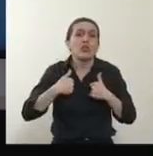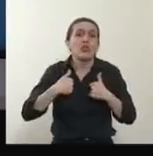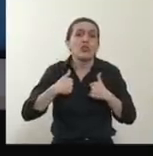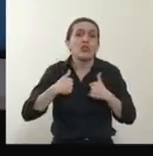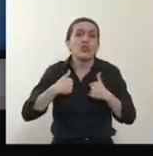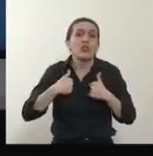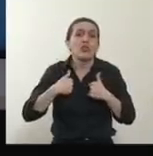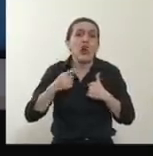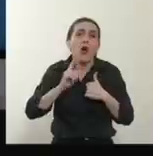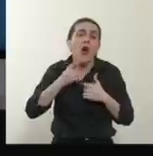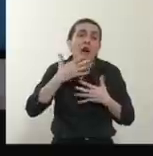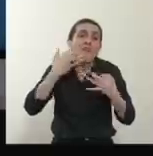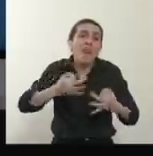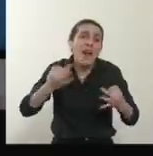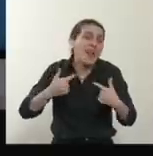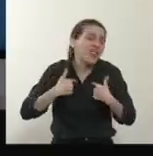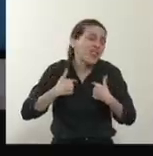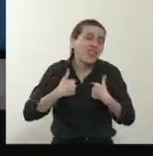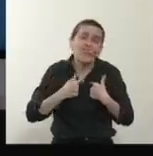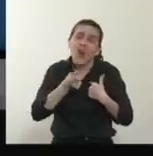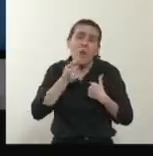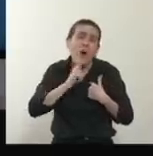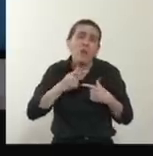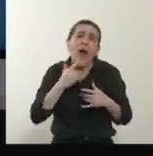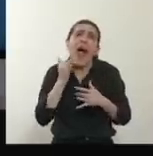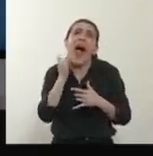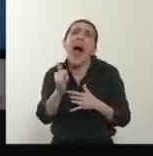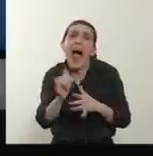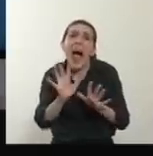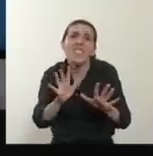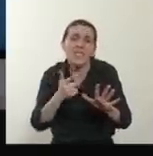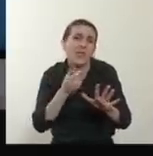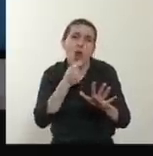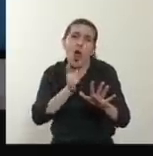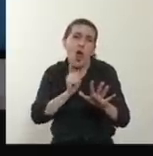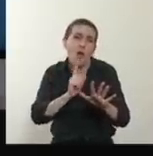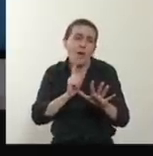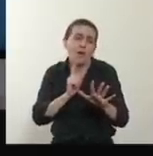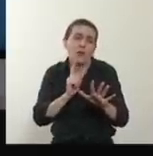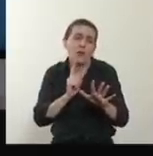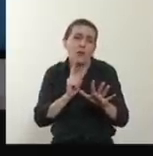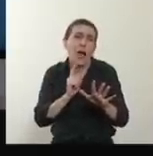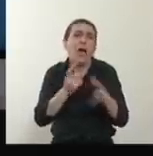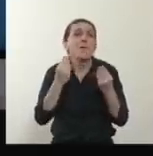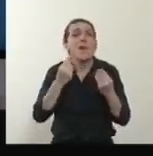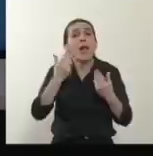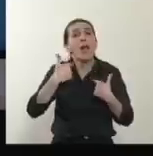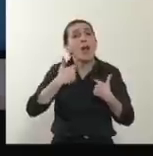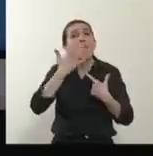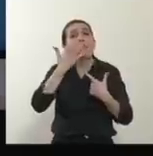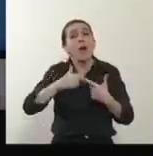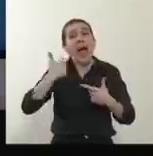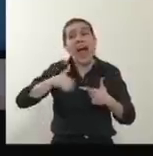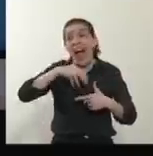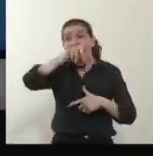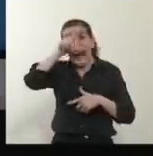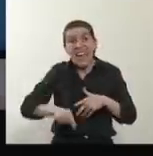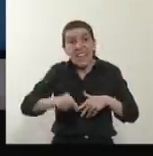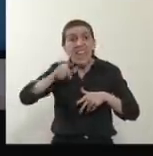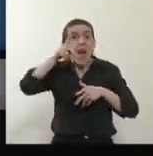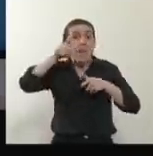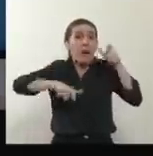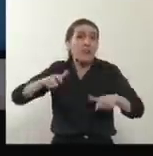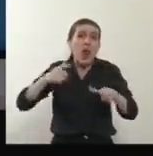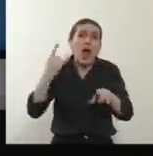Yo la verdad detesto decirles esto, porque quisiera que la Argentina funcione en plena normalidad y todos